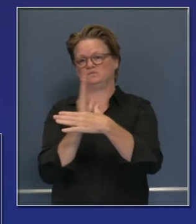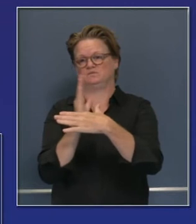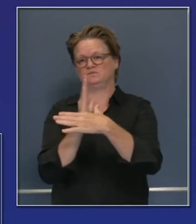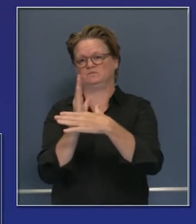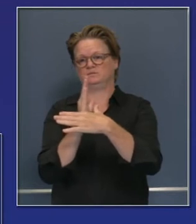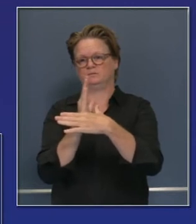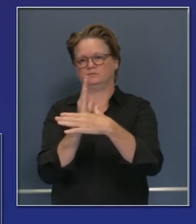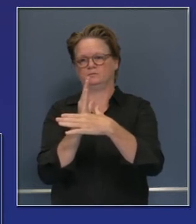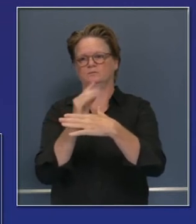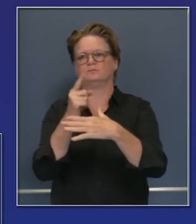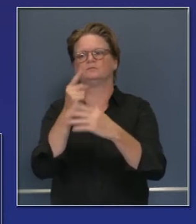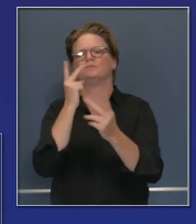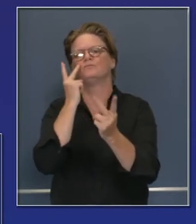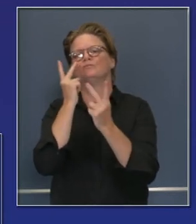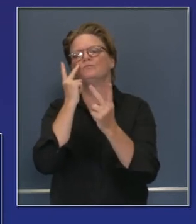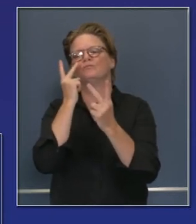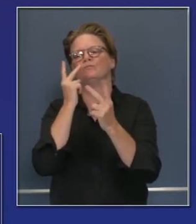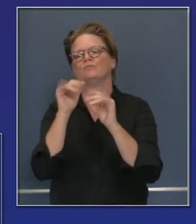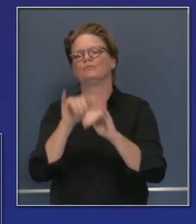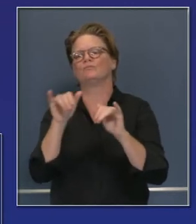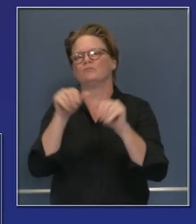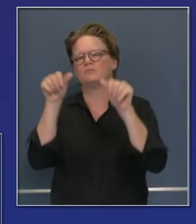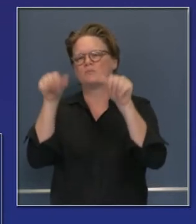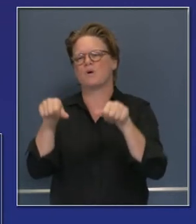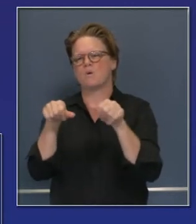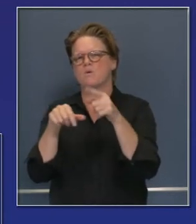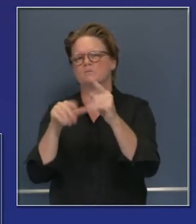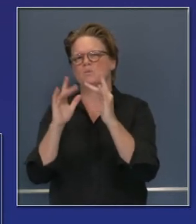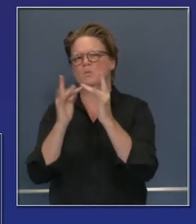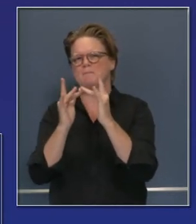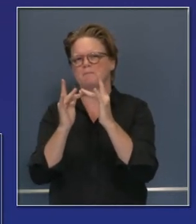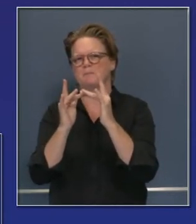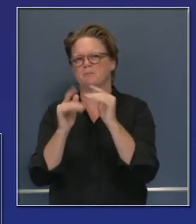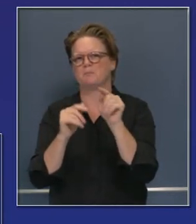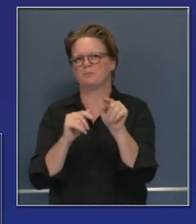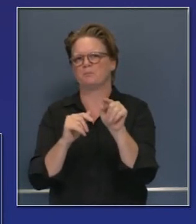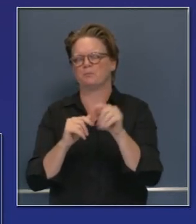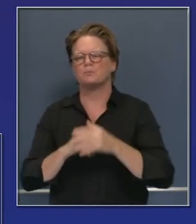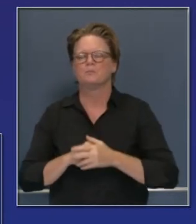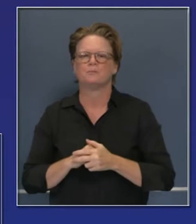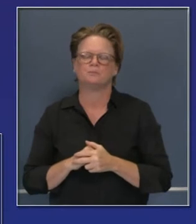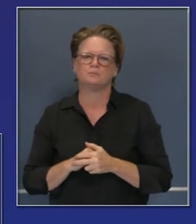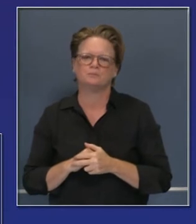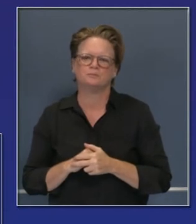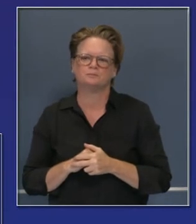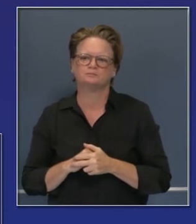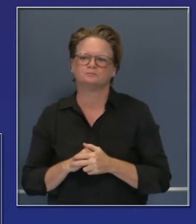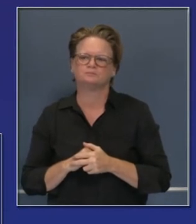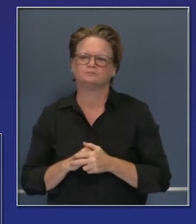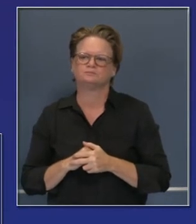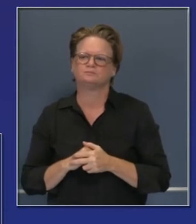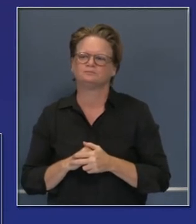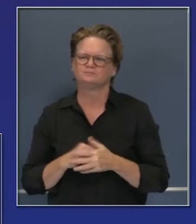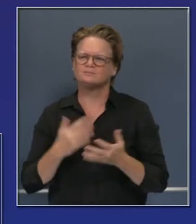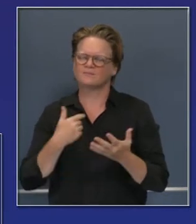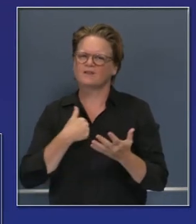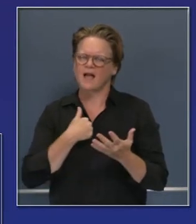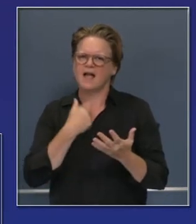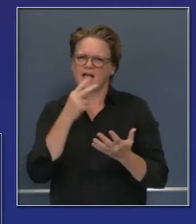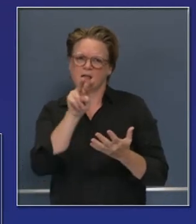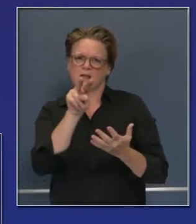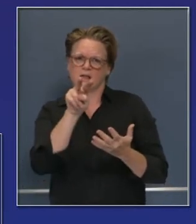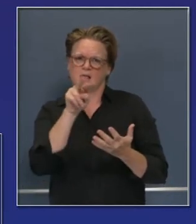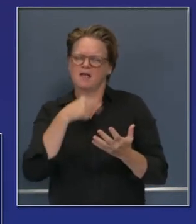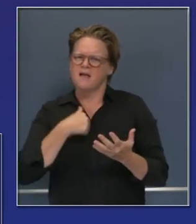ustedes sé que están familiarizados con este cuadro la tasa 6.4 en catorce días está bajando